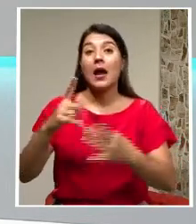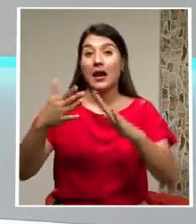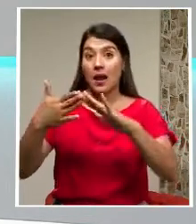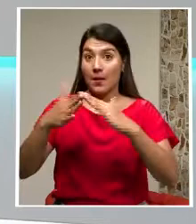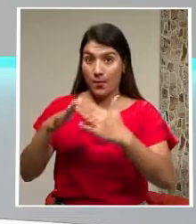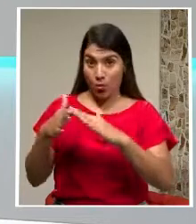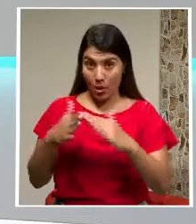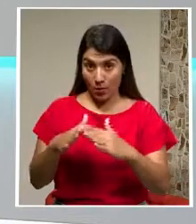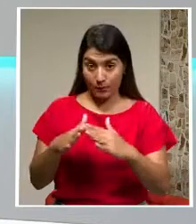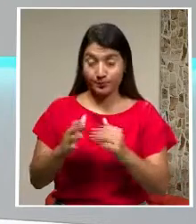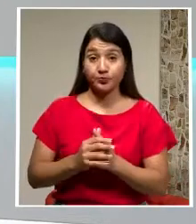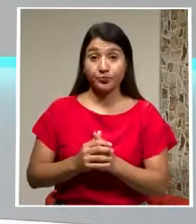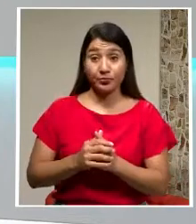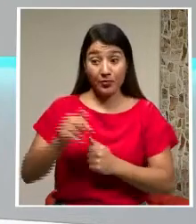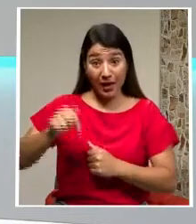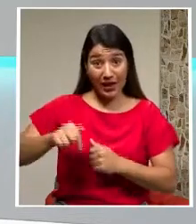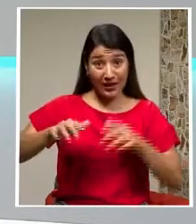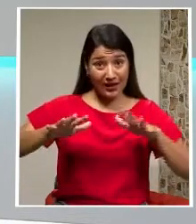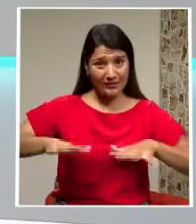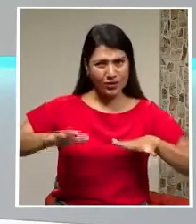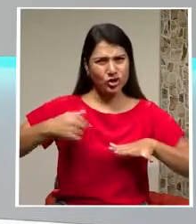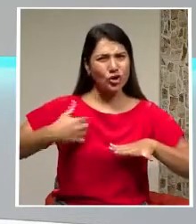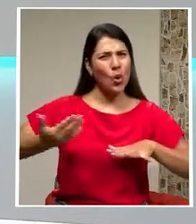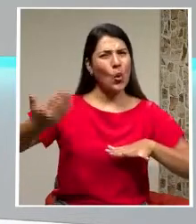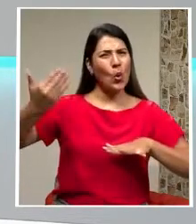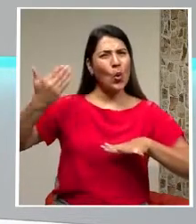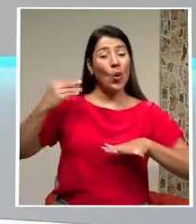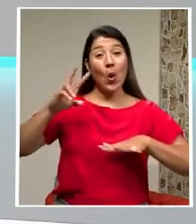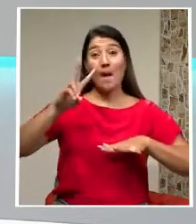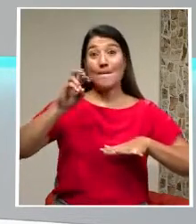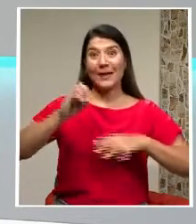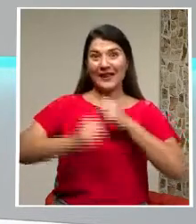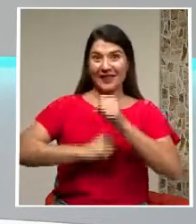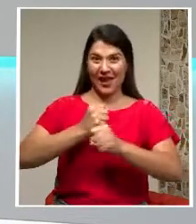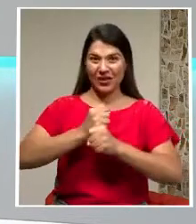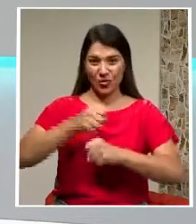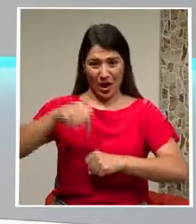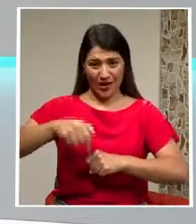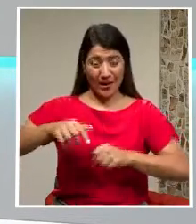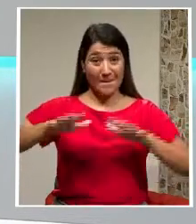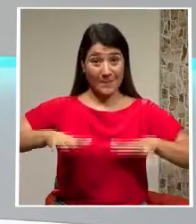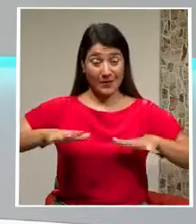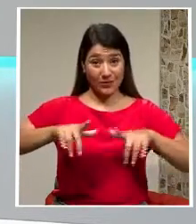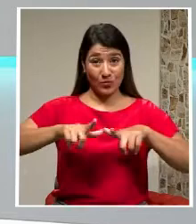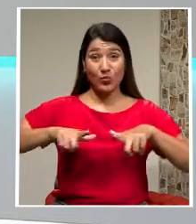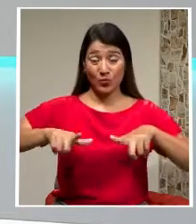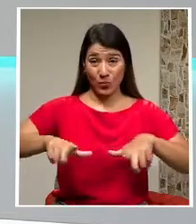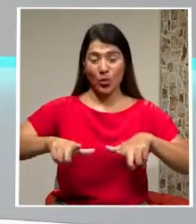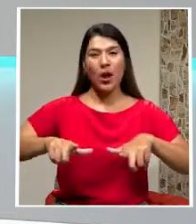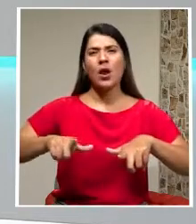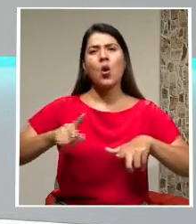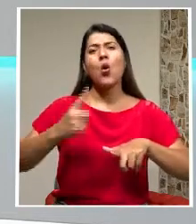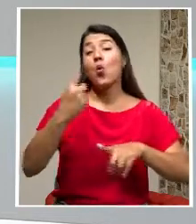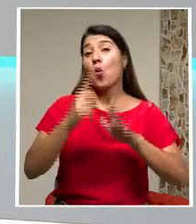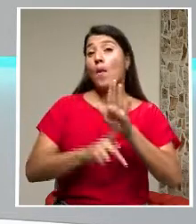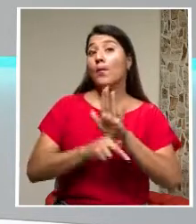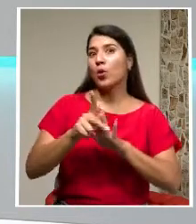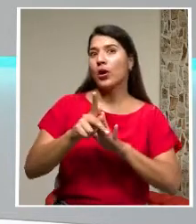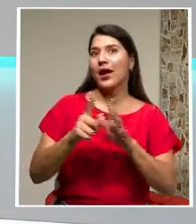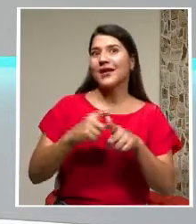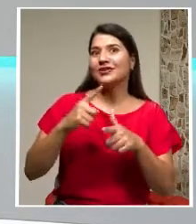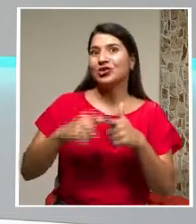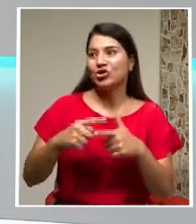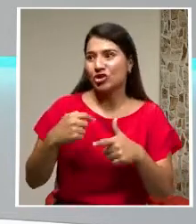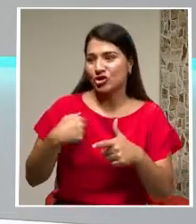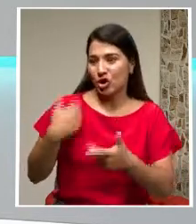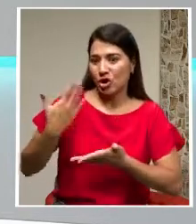En este mismo estudio Estuve yo aquí Hace 20 años En un programa Que teníamos Este Entonces yo estoy regresando A